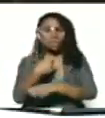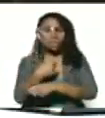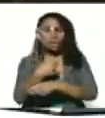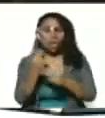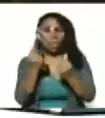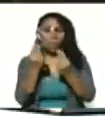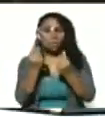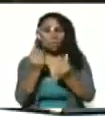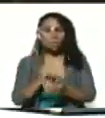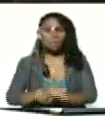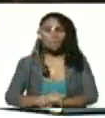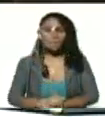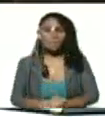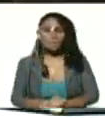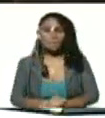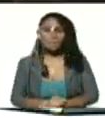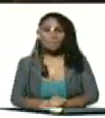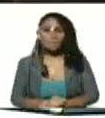económica.